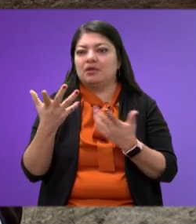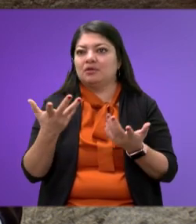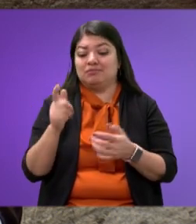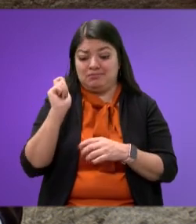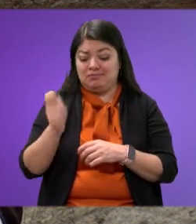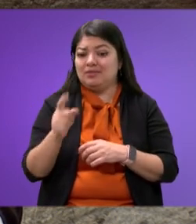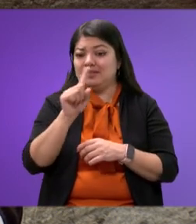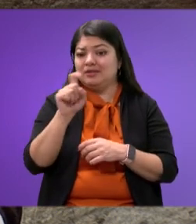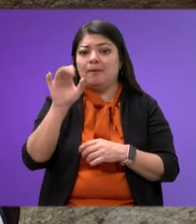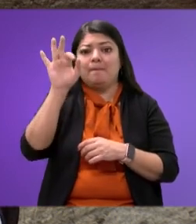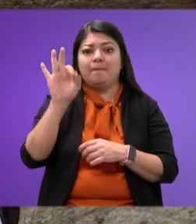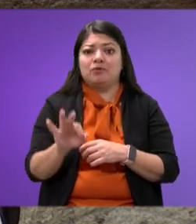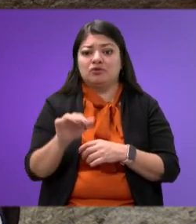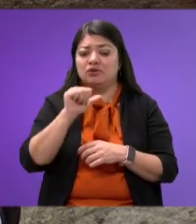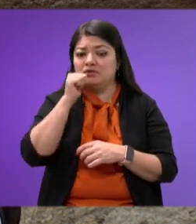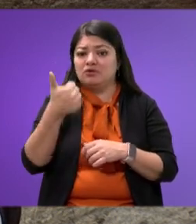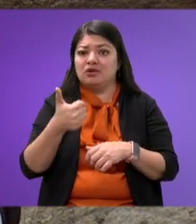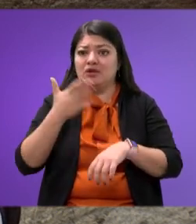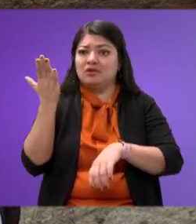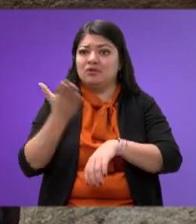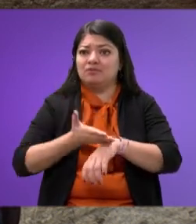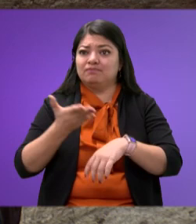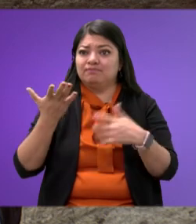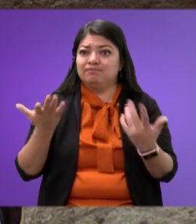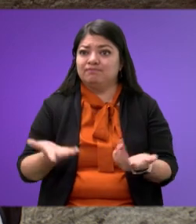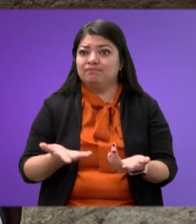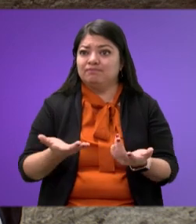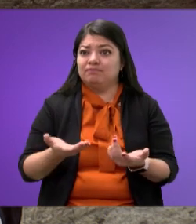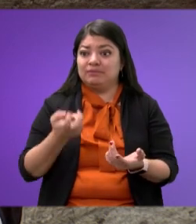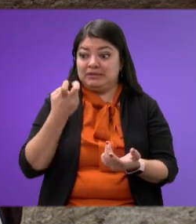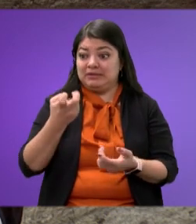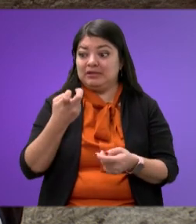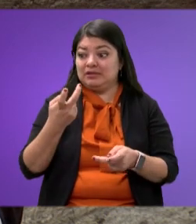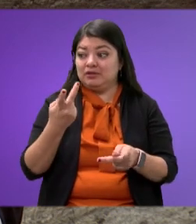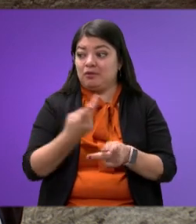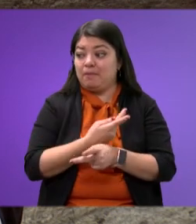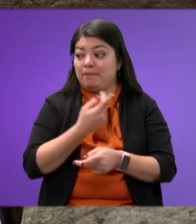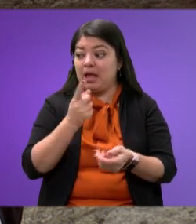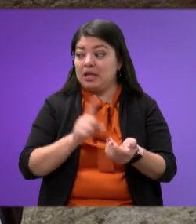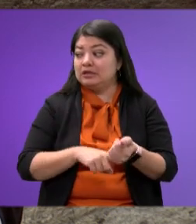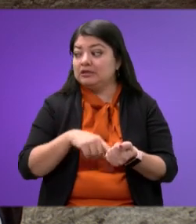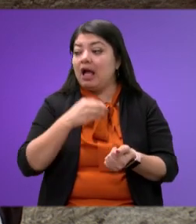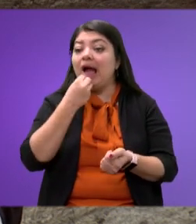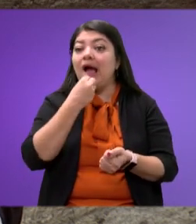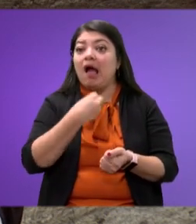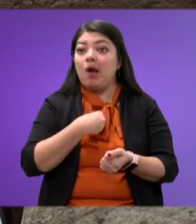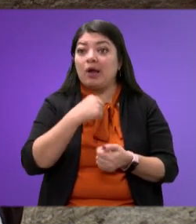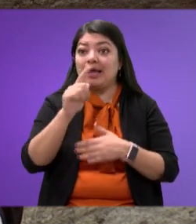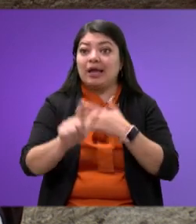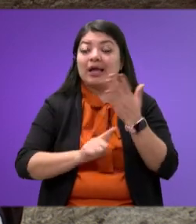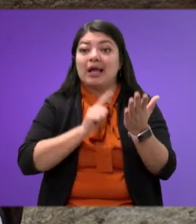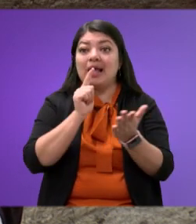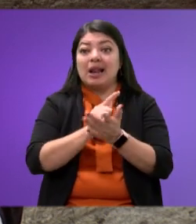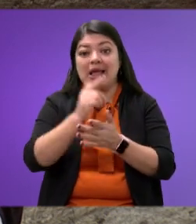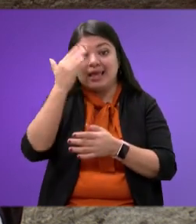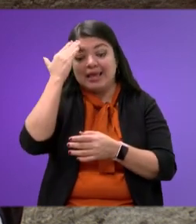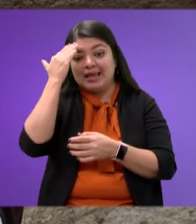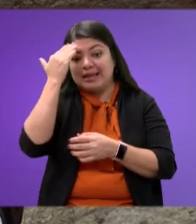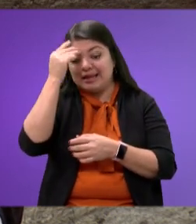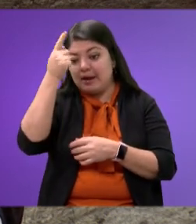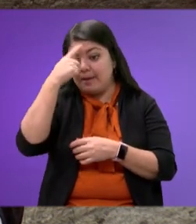% de impunidad. Esto sucede a pesar de que la Ley General para